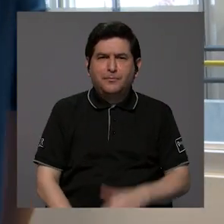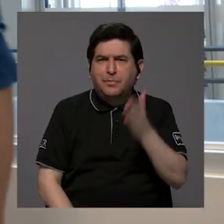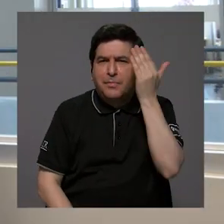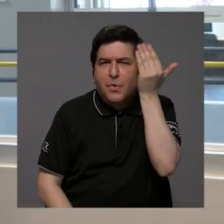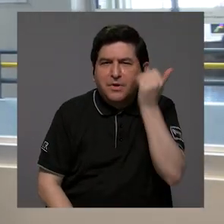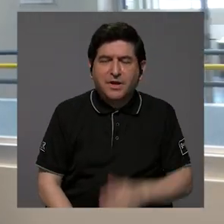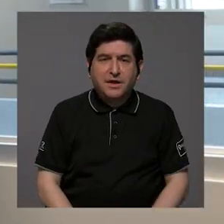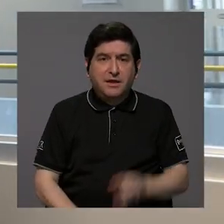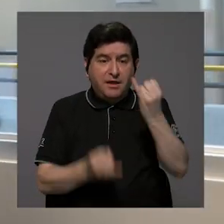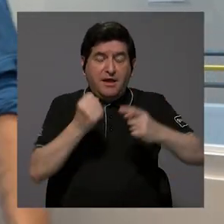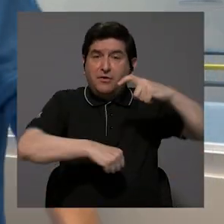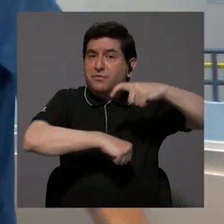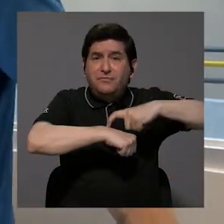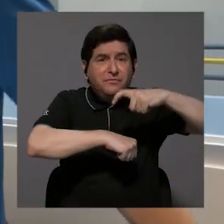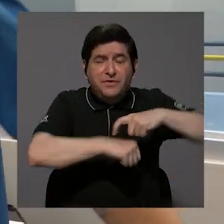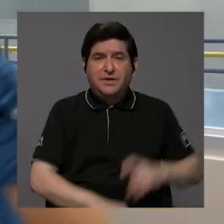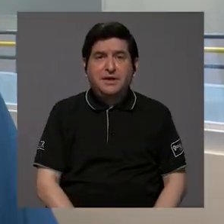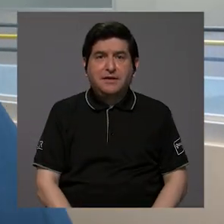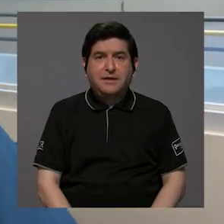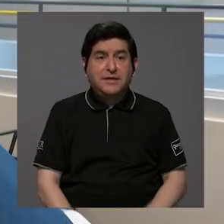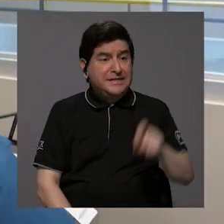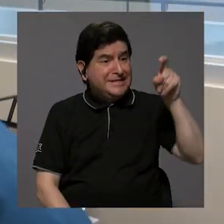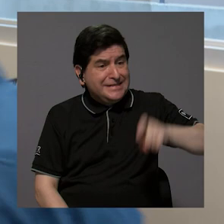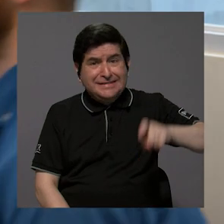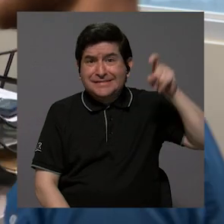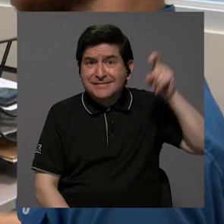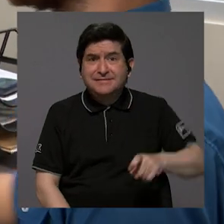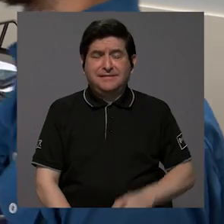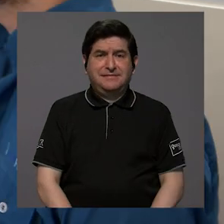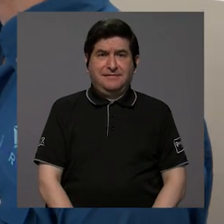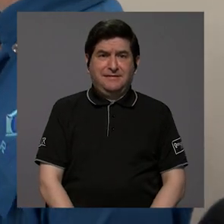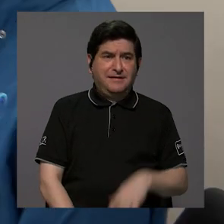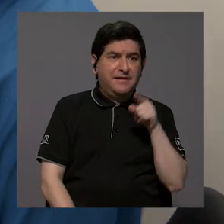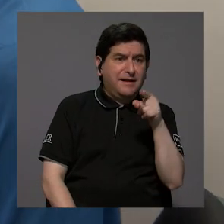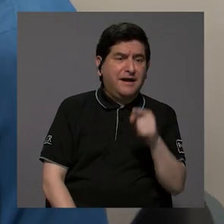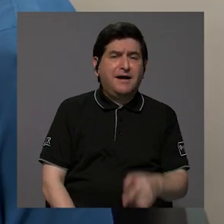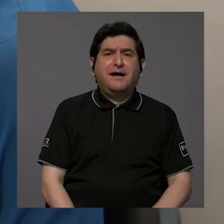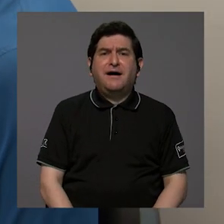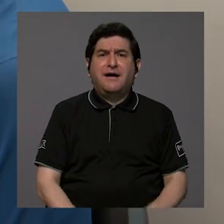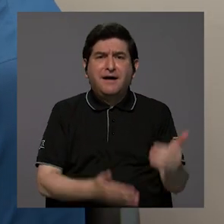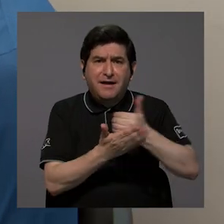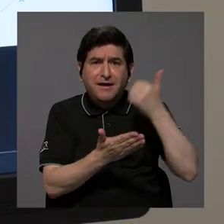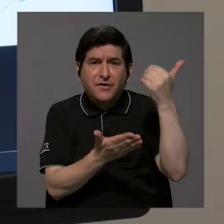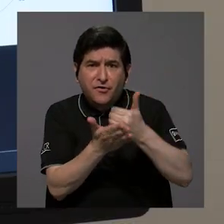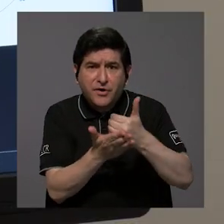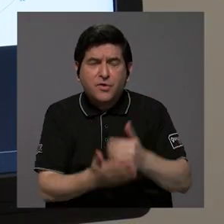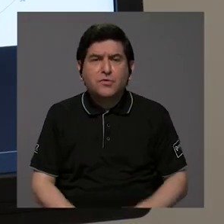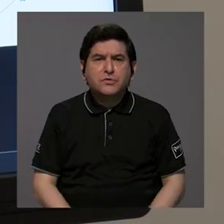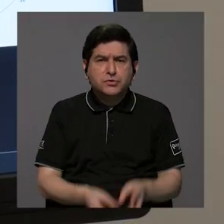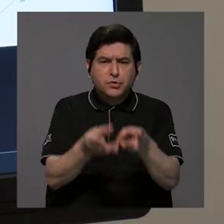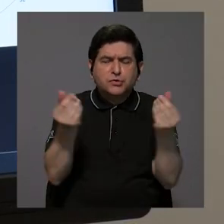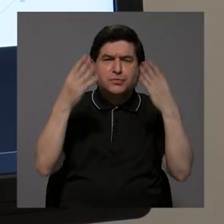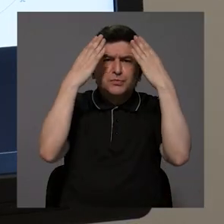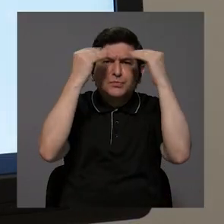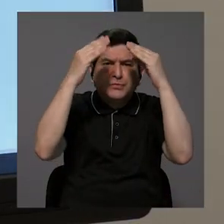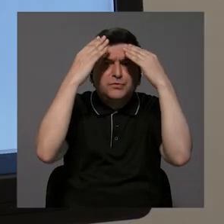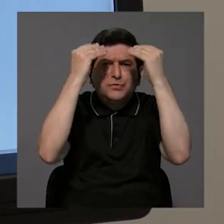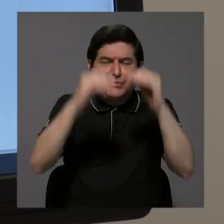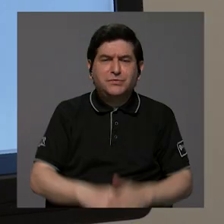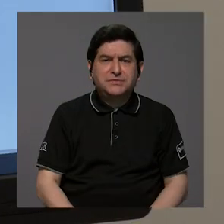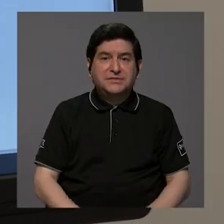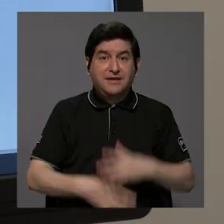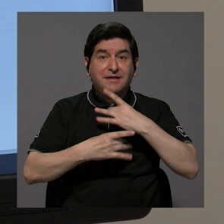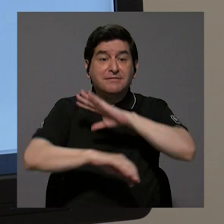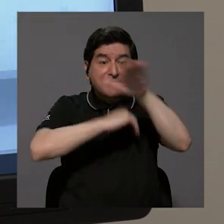en última instancia es muy, muy necesario el poder contar con recursos para generar información que es de